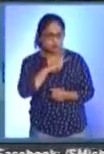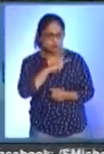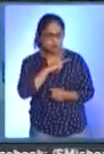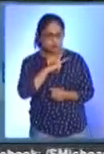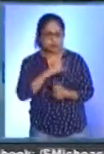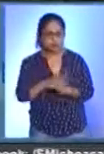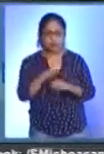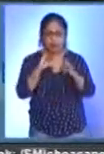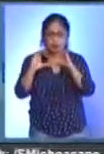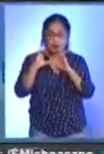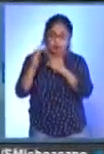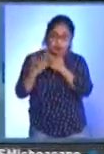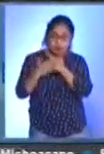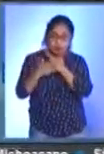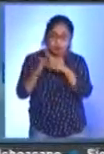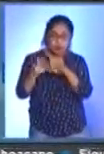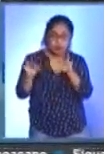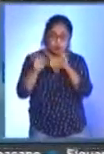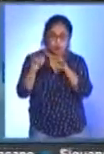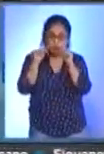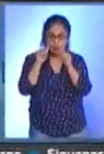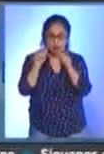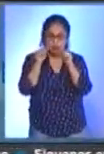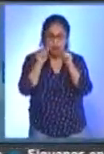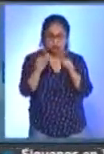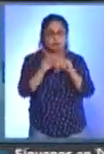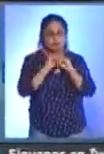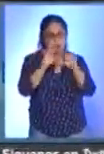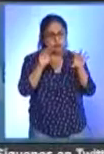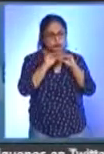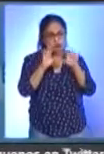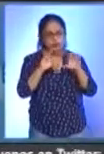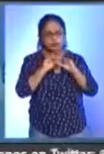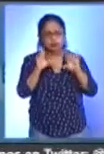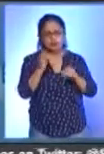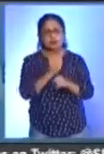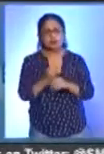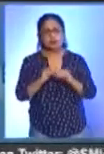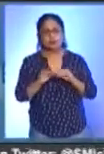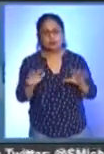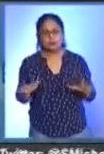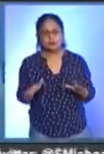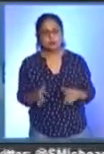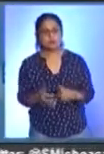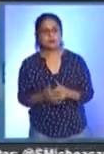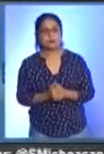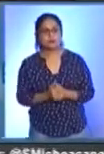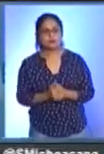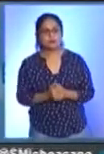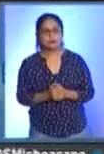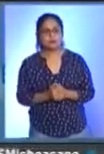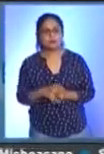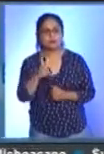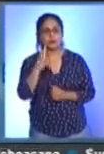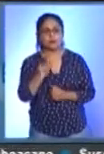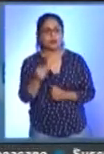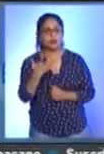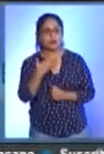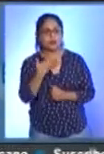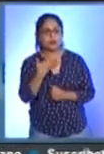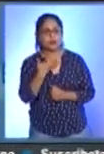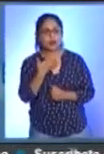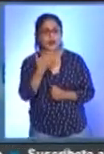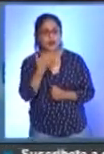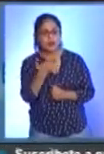medios de comunicación, que son muy importantes para retransmitir esta información, no tener conectados sus